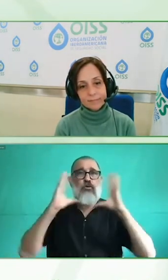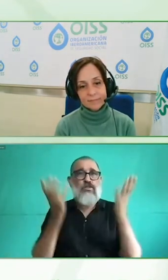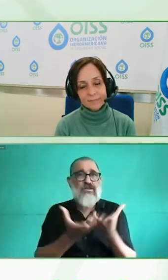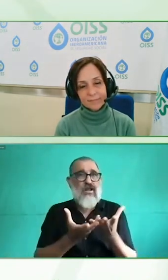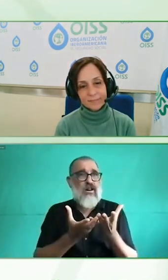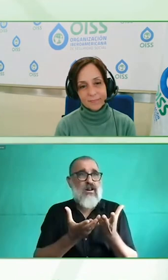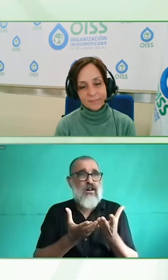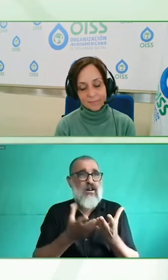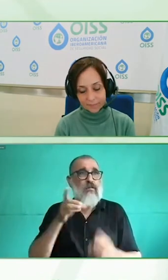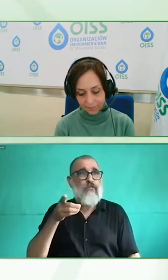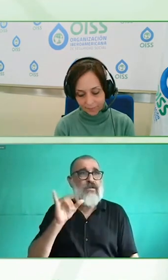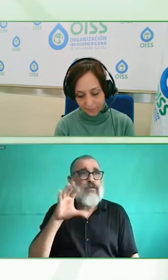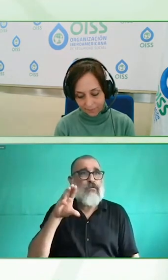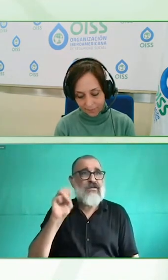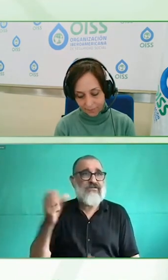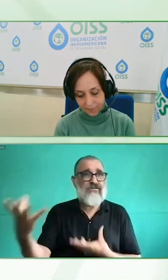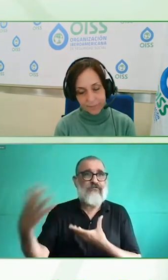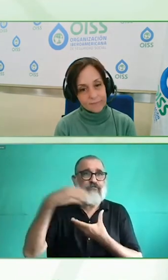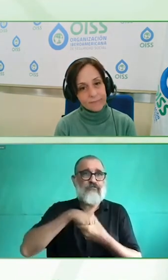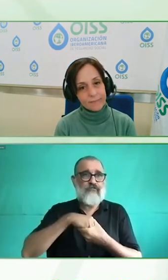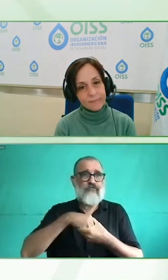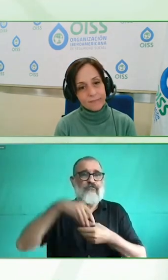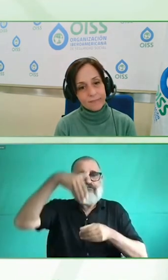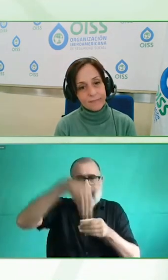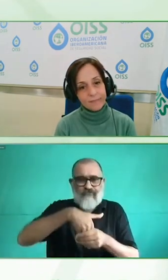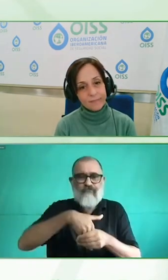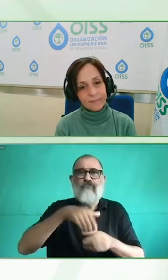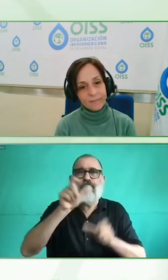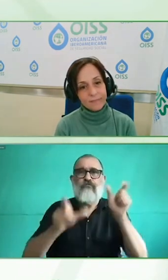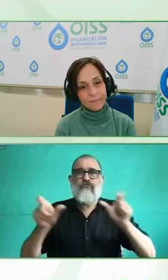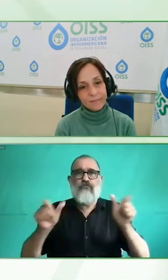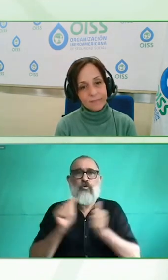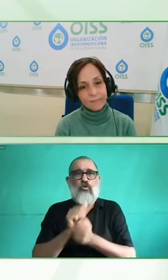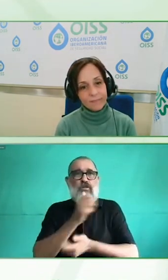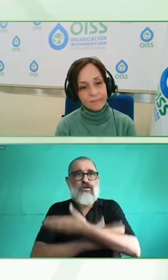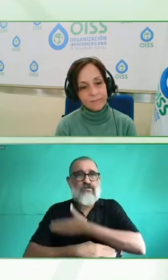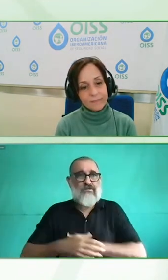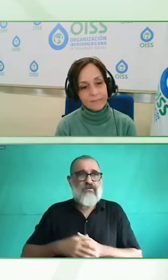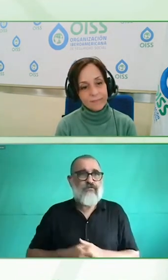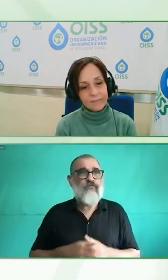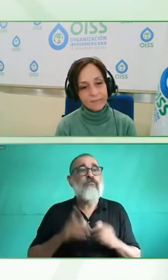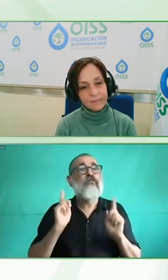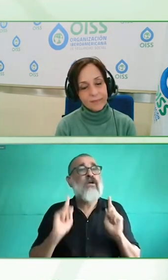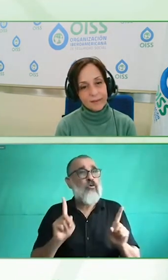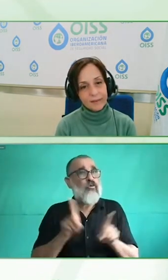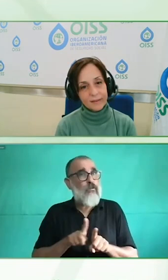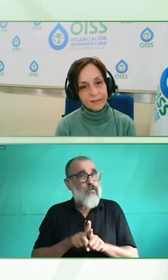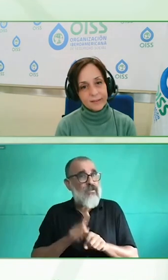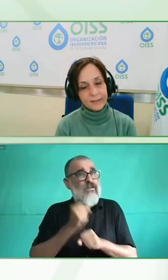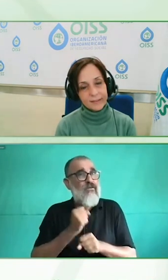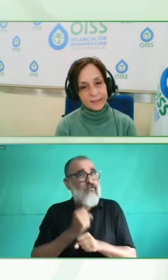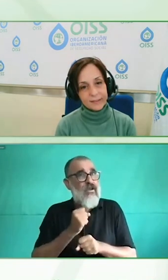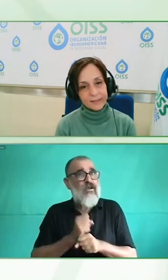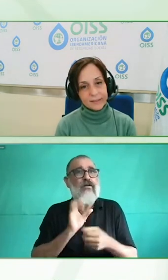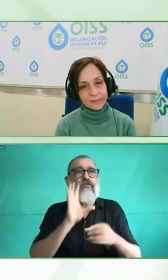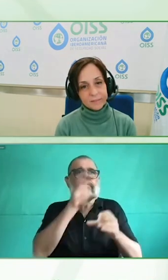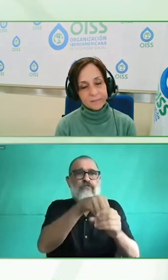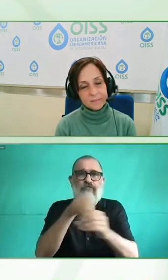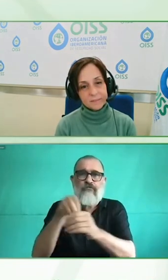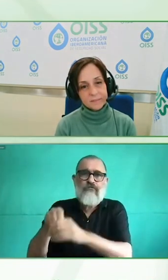inclusión de discapacidad entonces lo que me gustaría destacar es realmente la idea de siempre